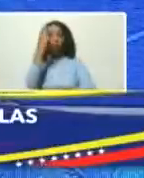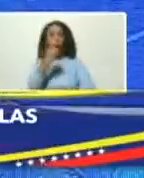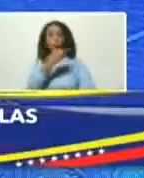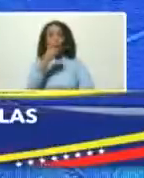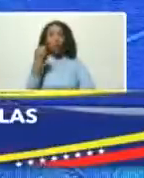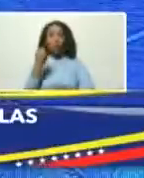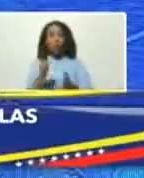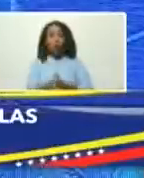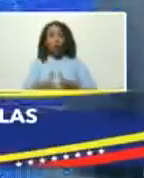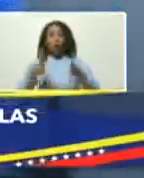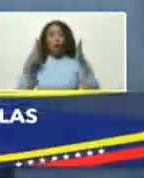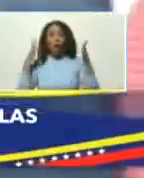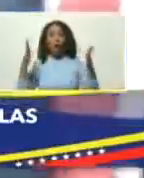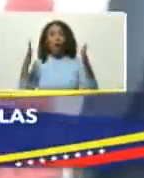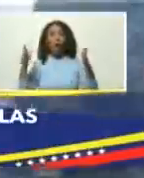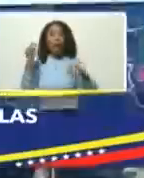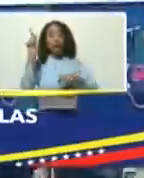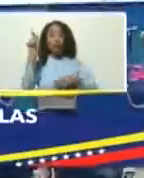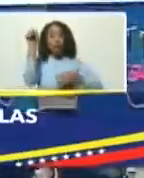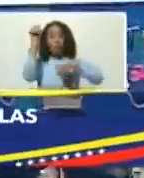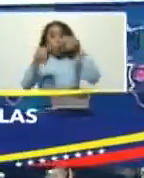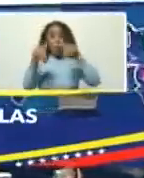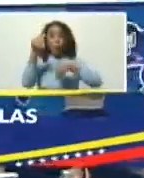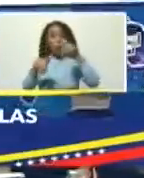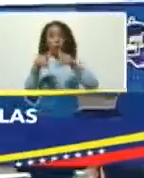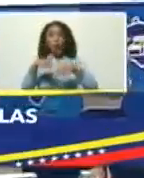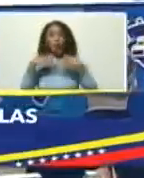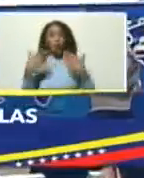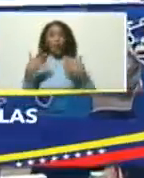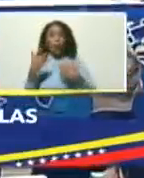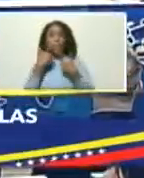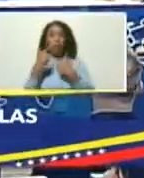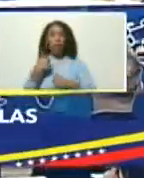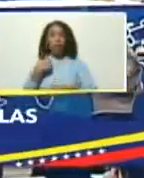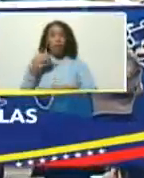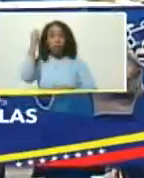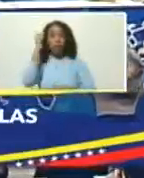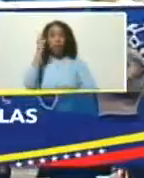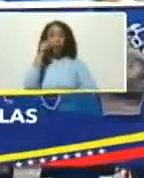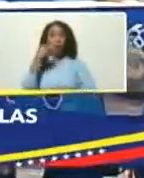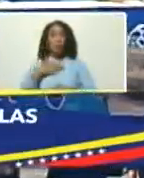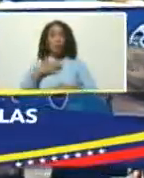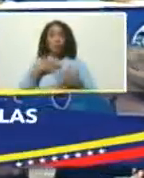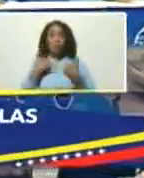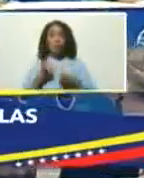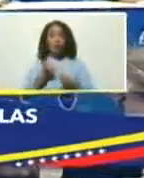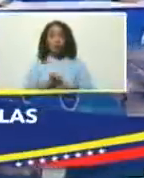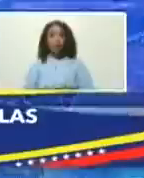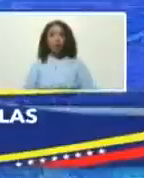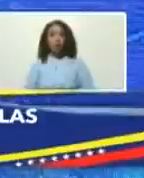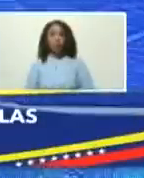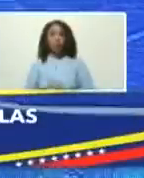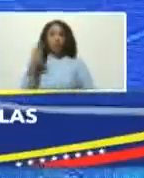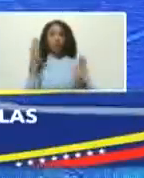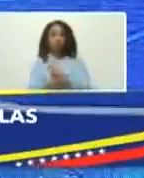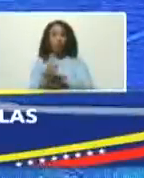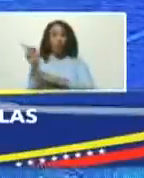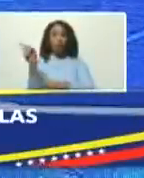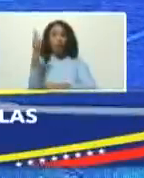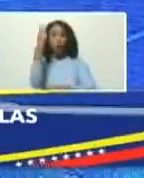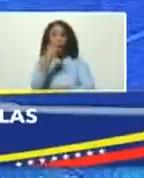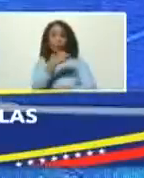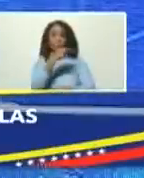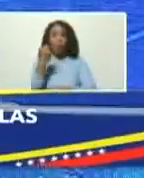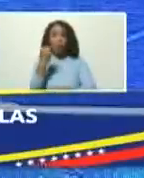gigantesco con su electorado que me dice el diputado nicolás ernesto maduro guerra sobre esos compromisos